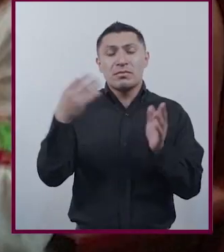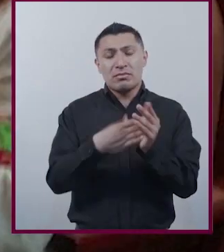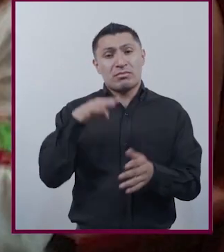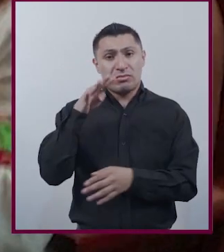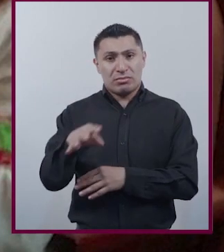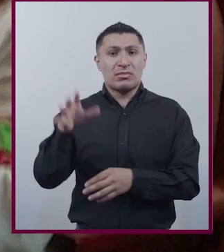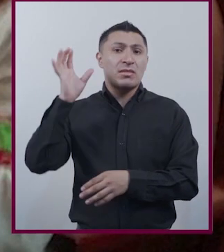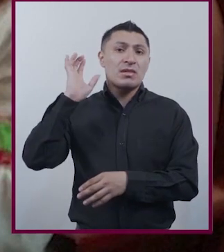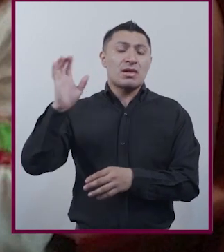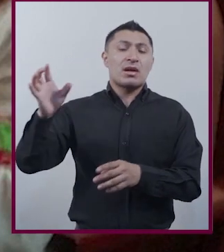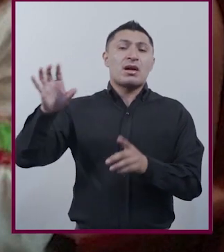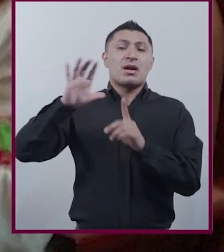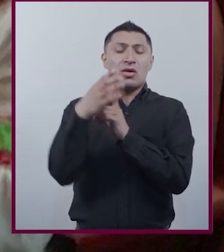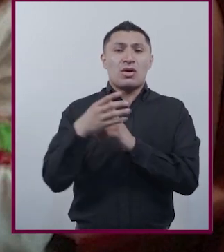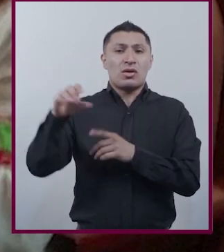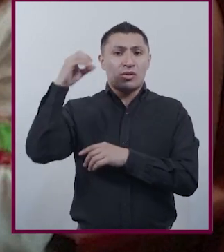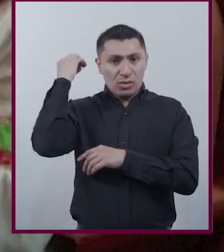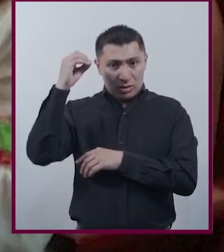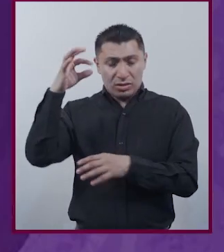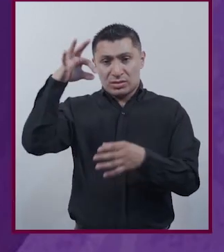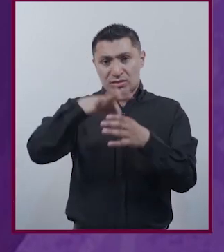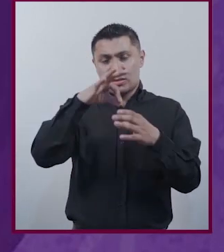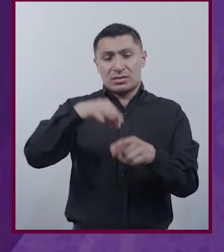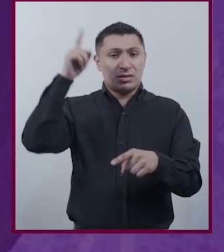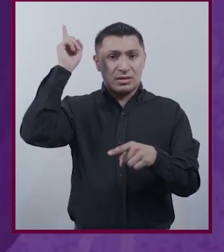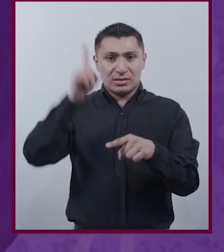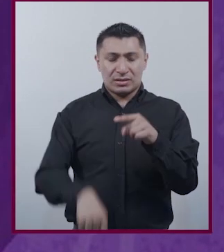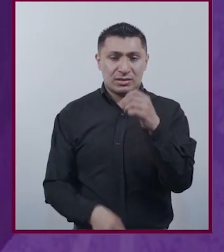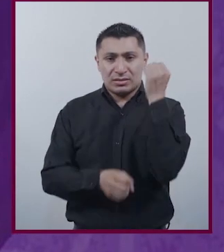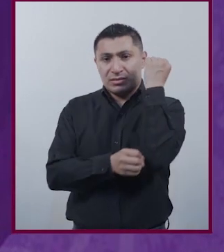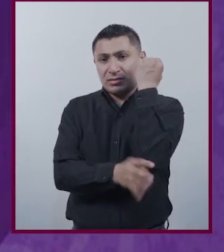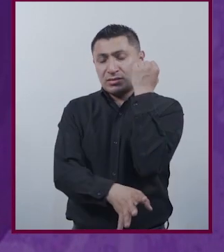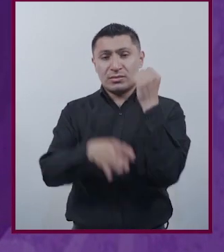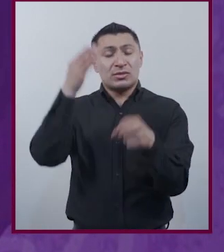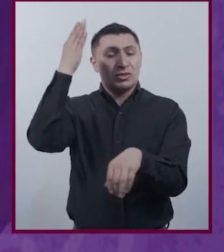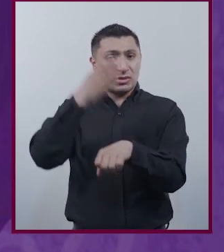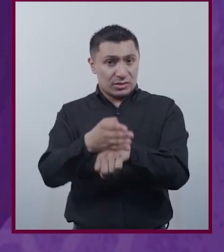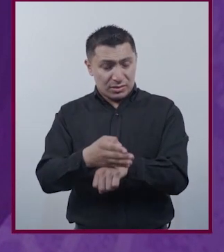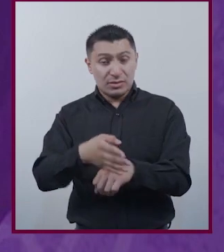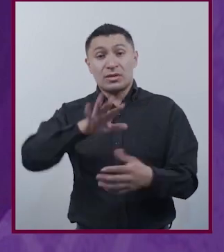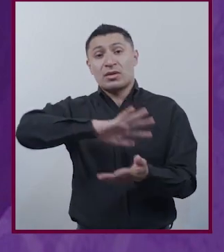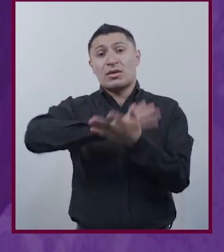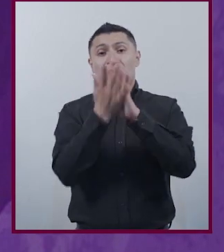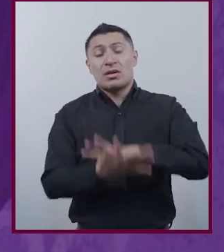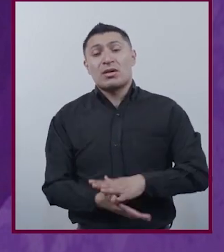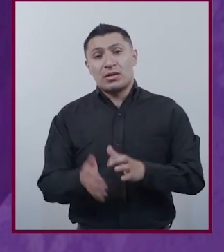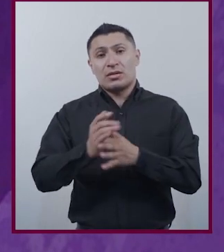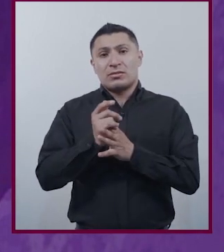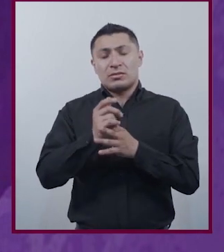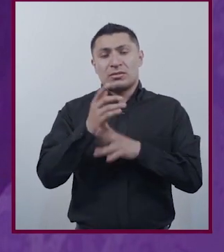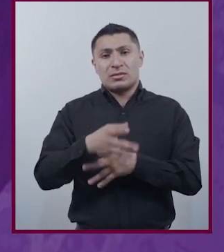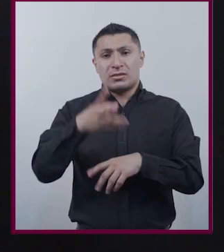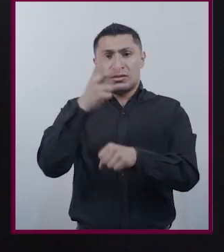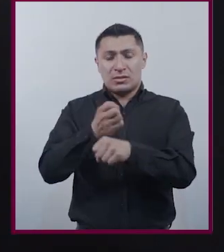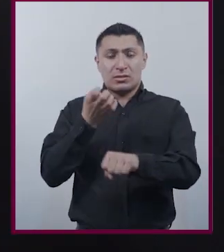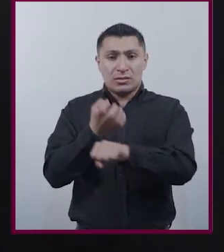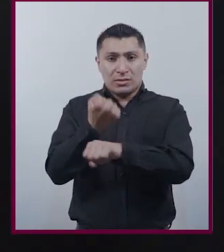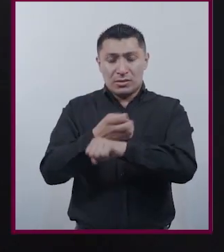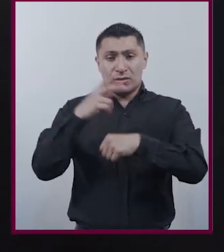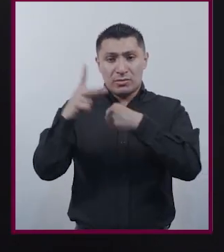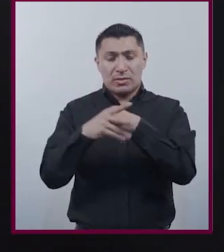El Congreso de Oaxaca vota por despenalizar el aborto Convirtiéndose en el segundo estado del país en conseguir